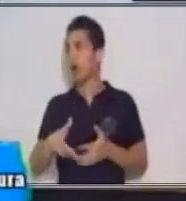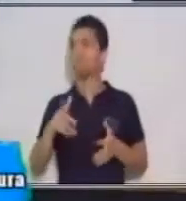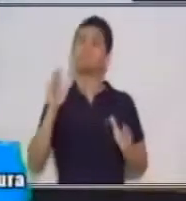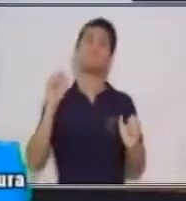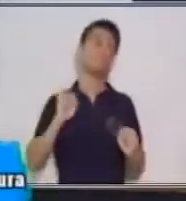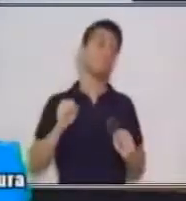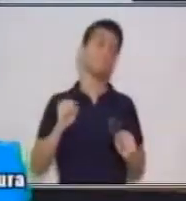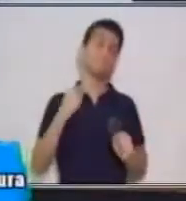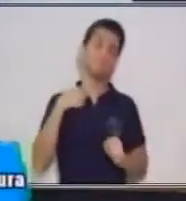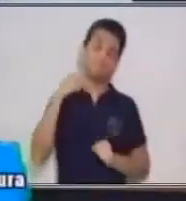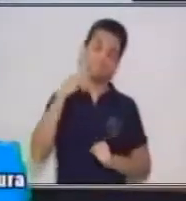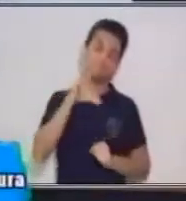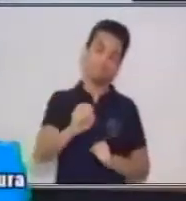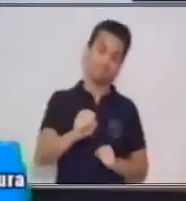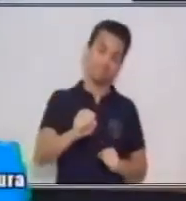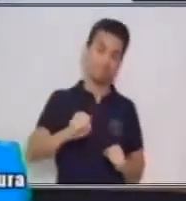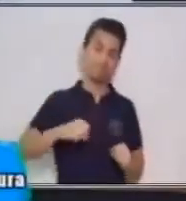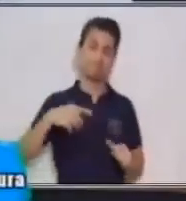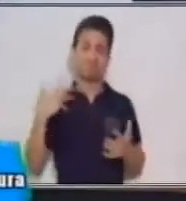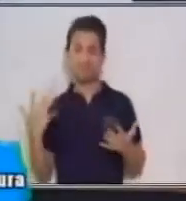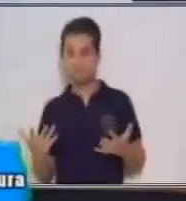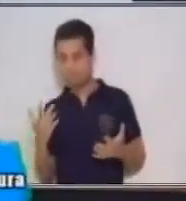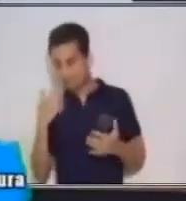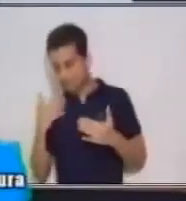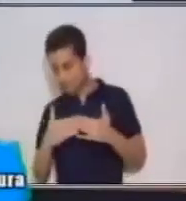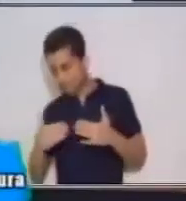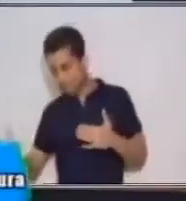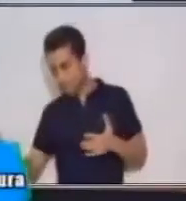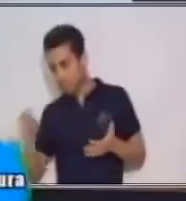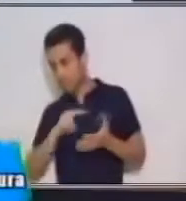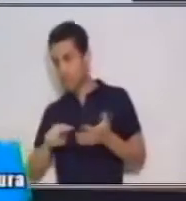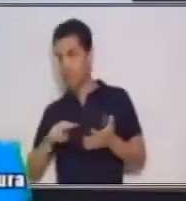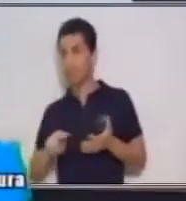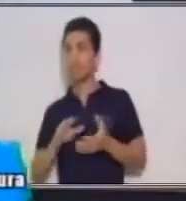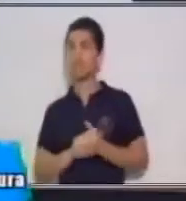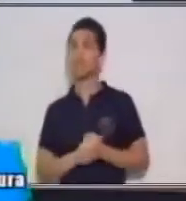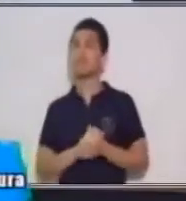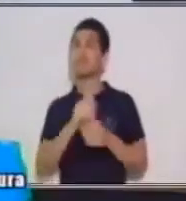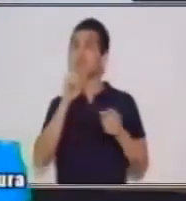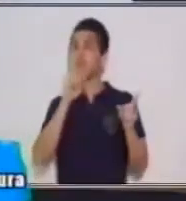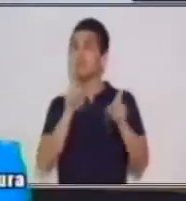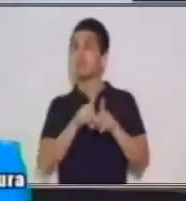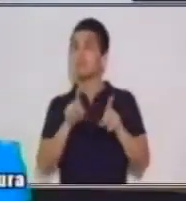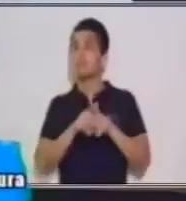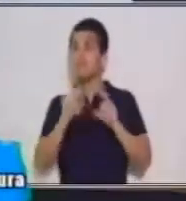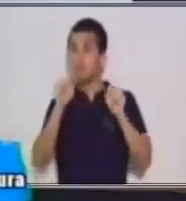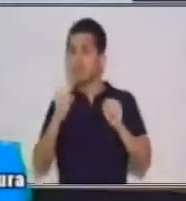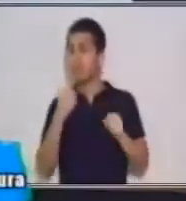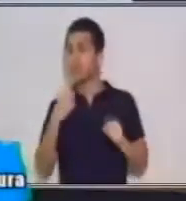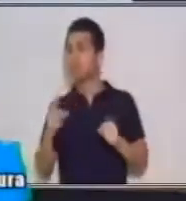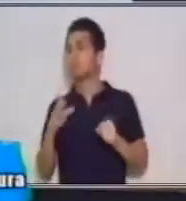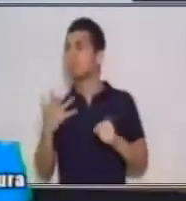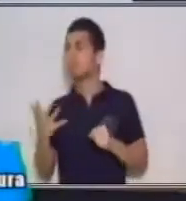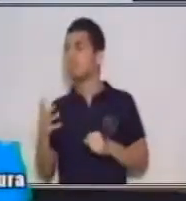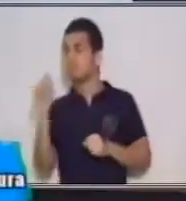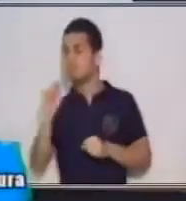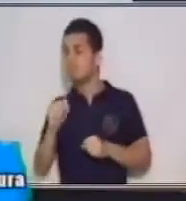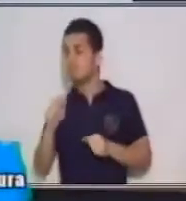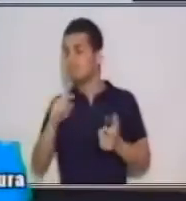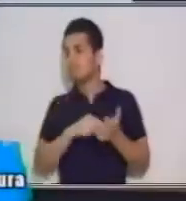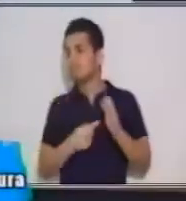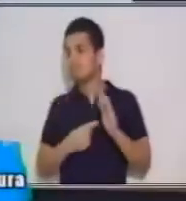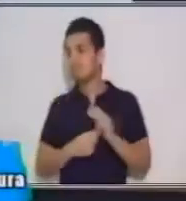doy por hecho lo que continúa en la lectura. También puedo decir que esto me va a servir